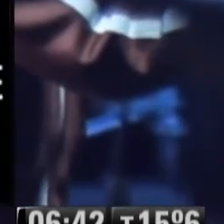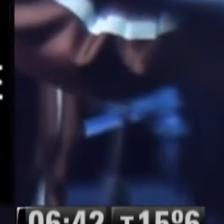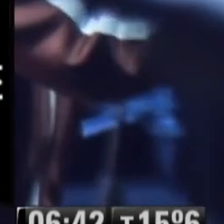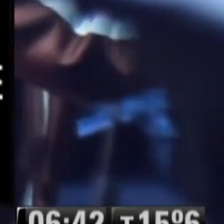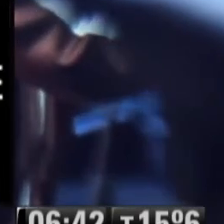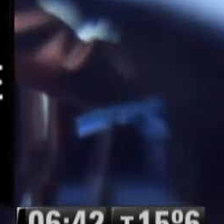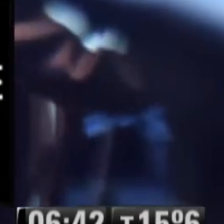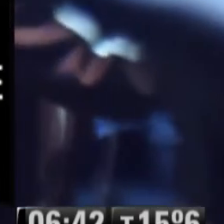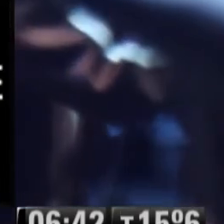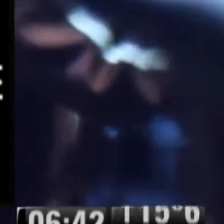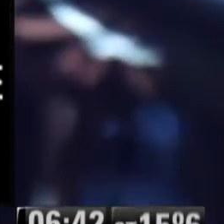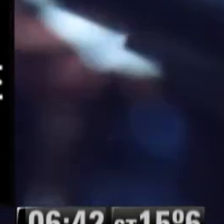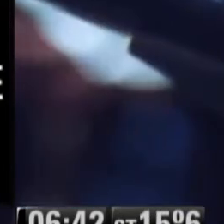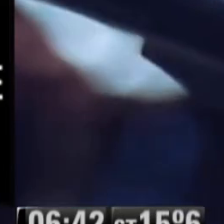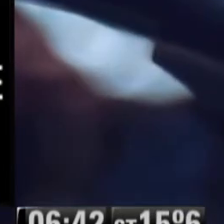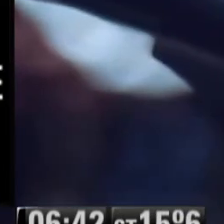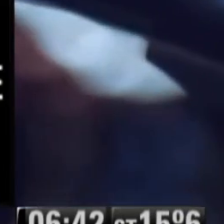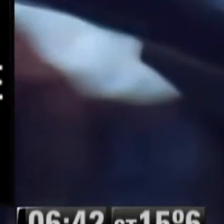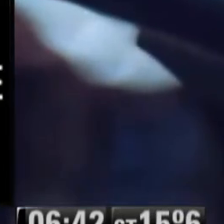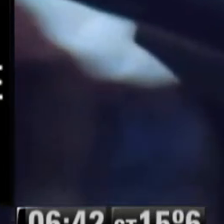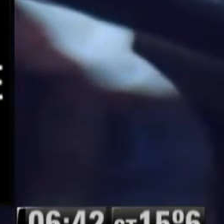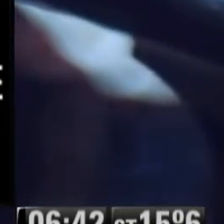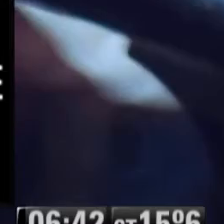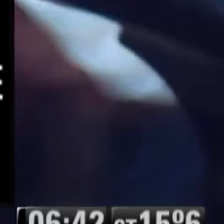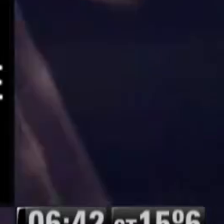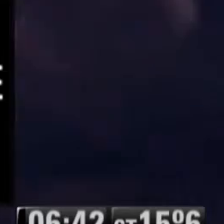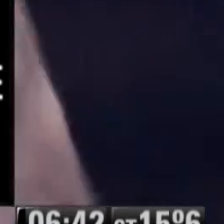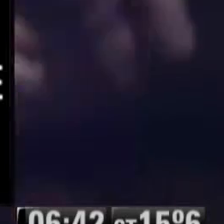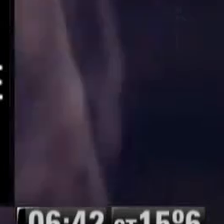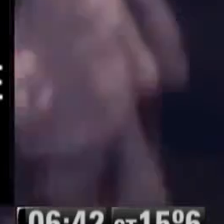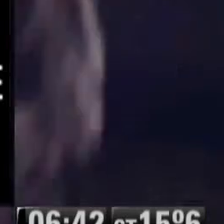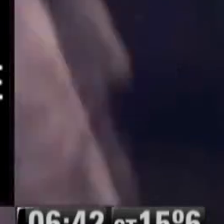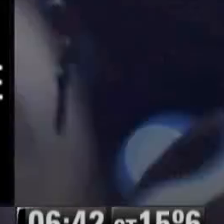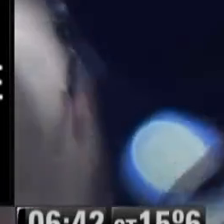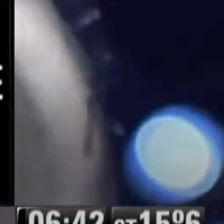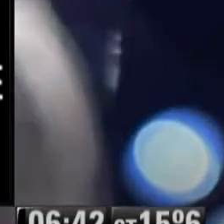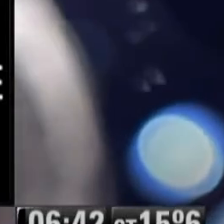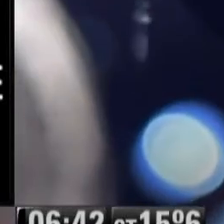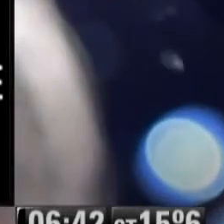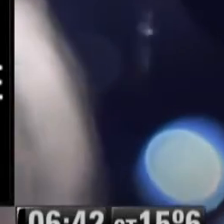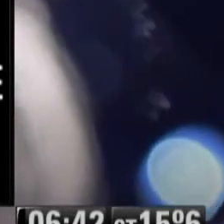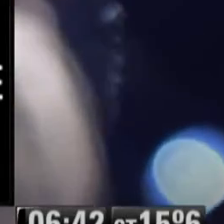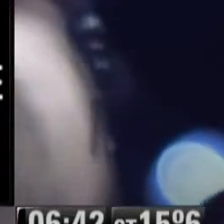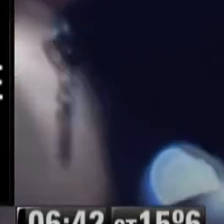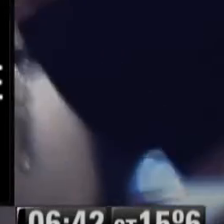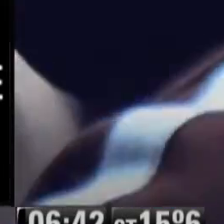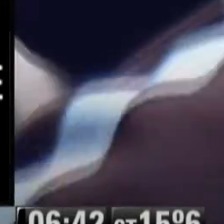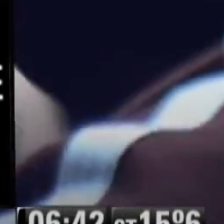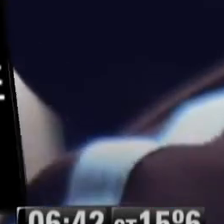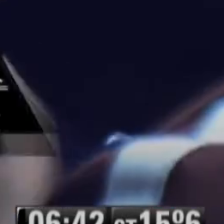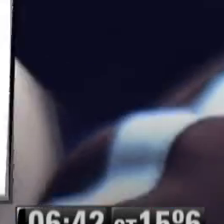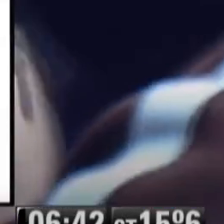Discutir lo que es injusto. Destruir